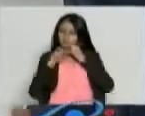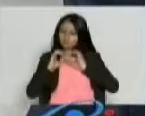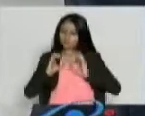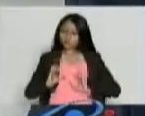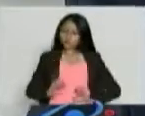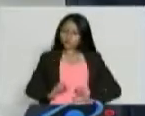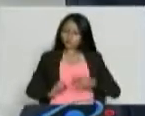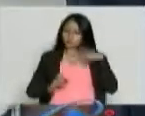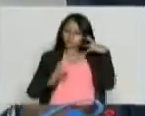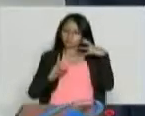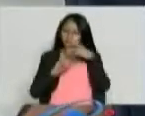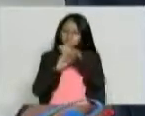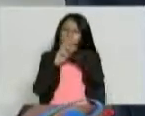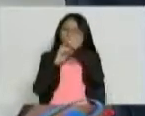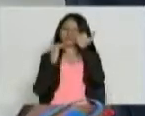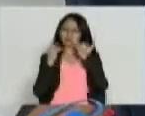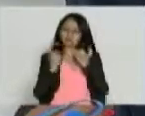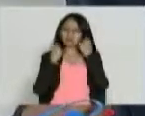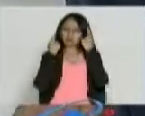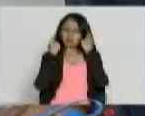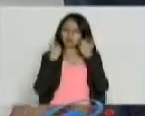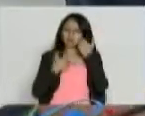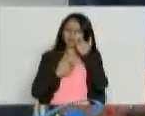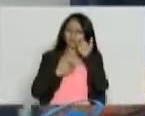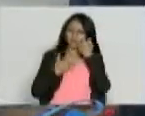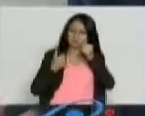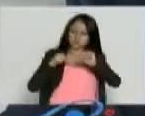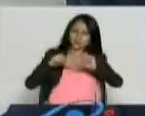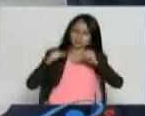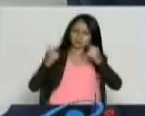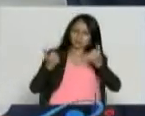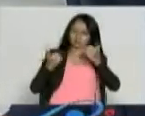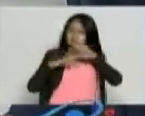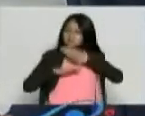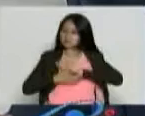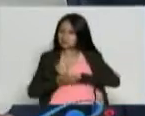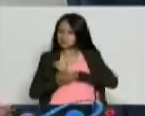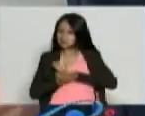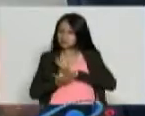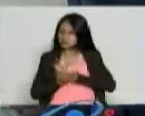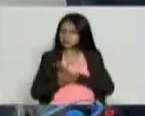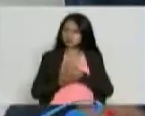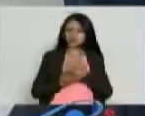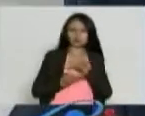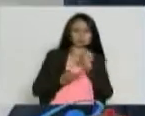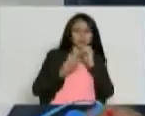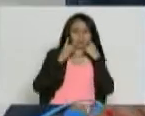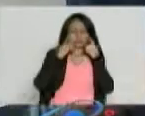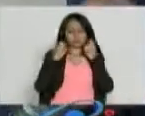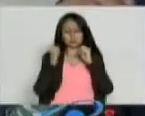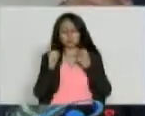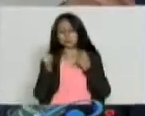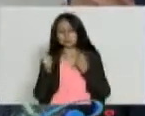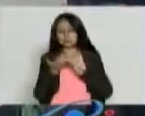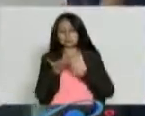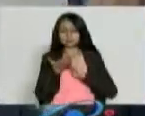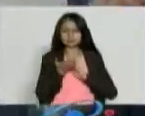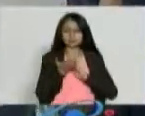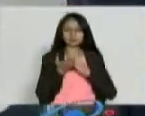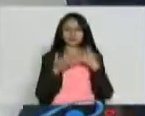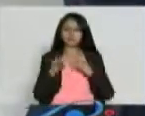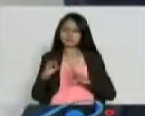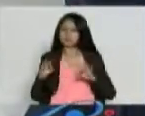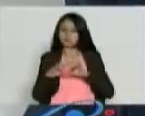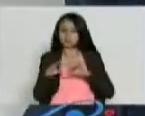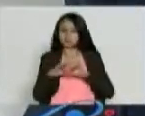saber cómo están y hacen ese examen? Y bueno, quedan tranquilos o de pronto preocupados, pero es